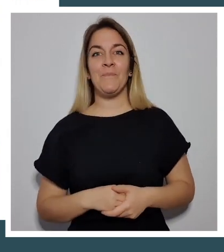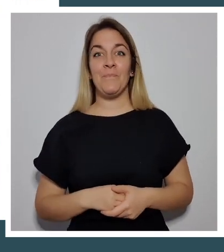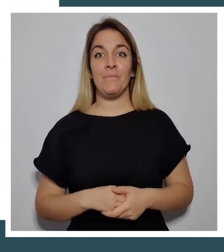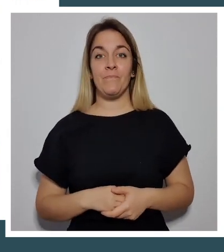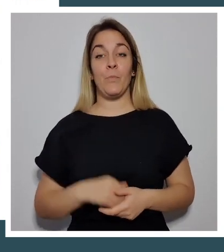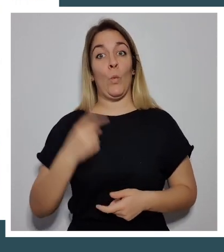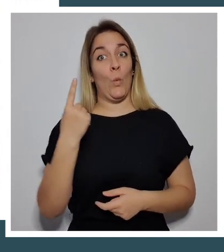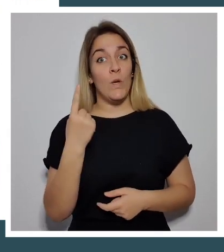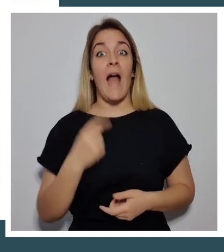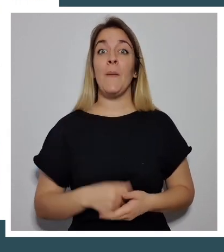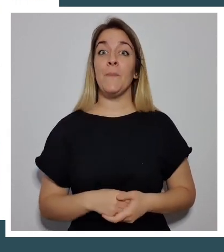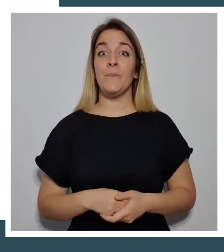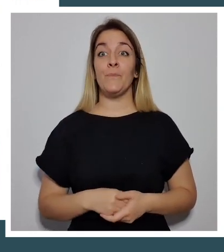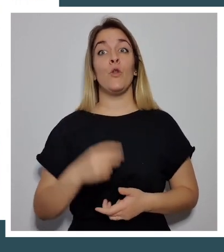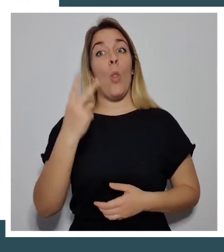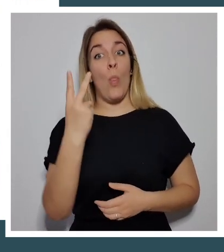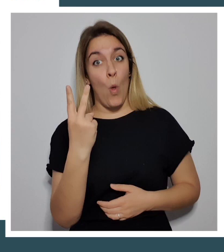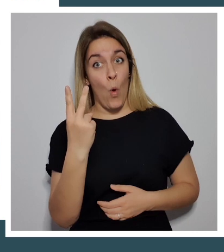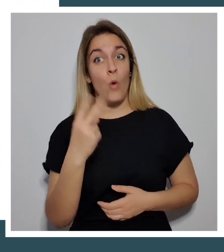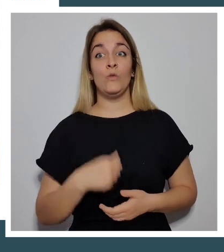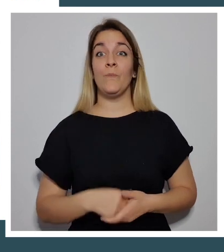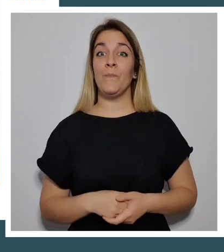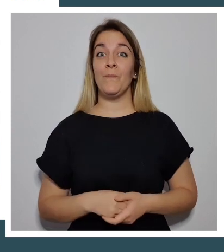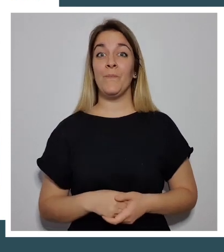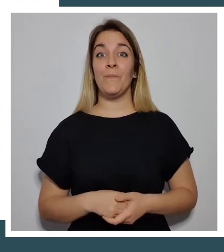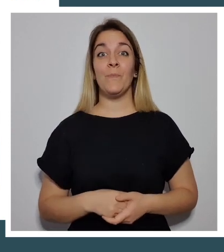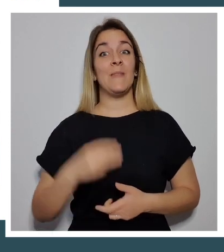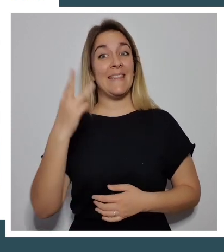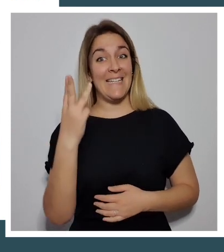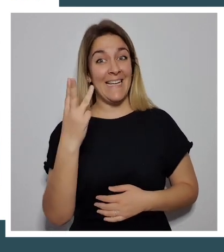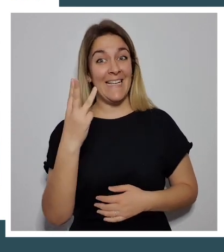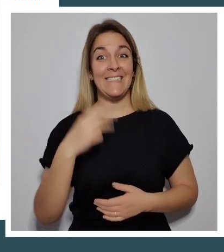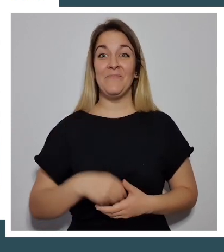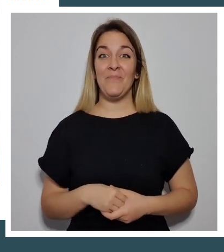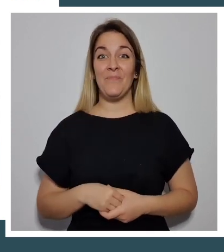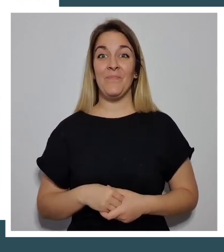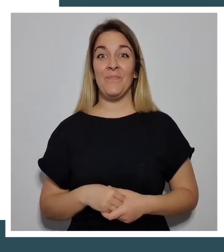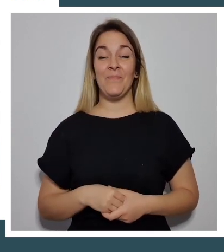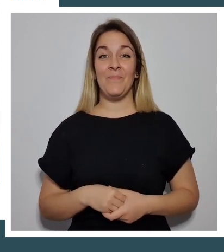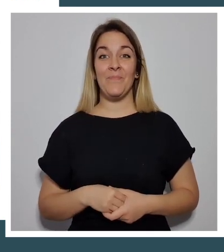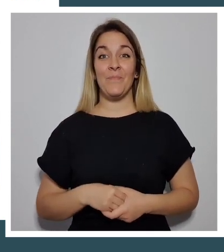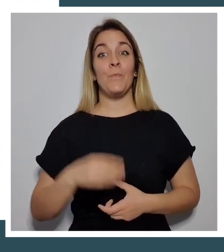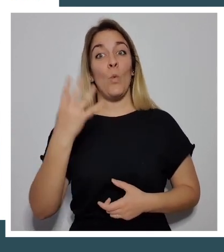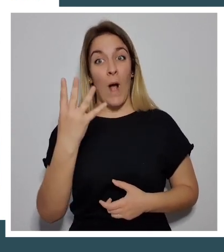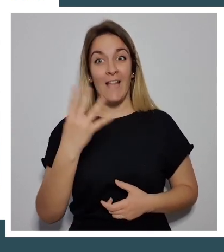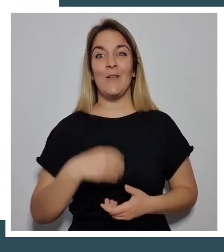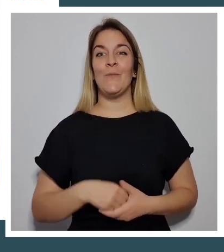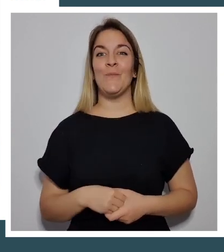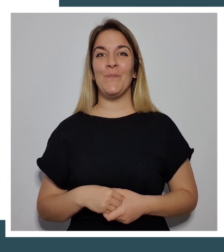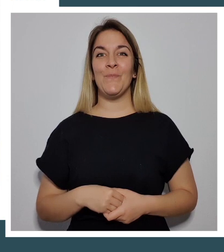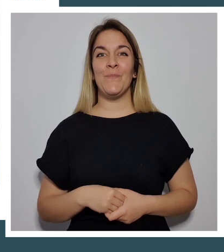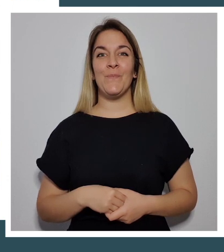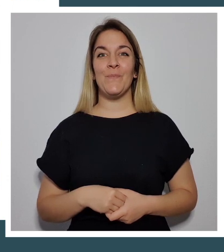2, 3, 4,